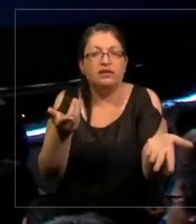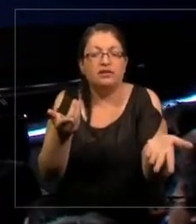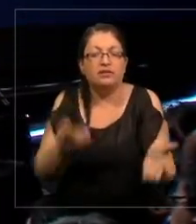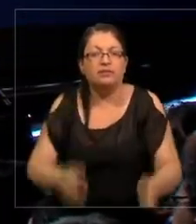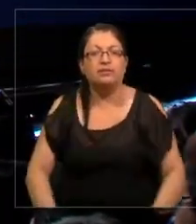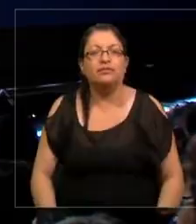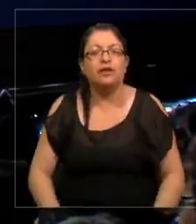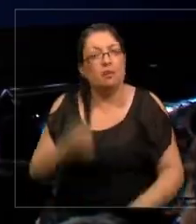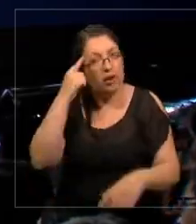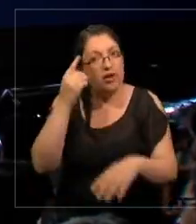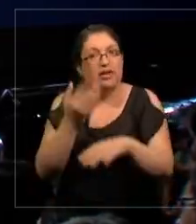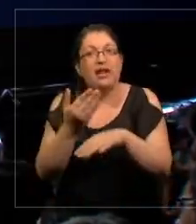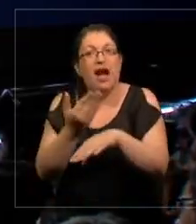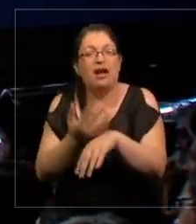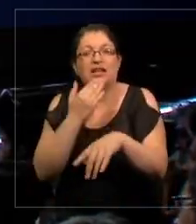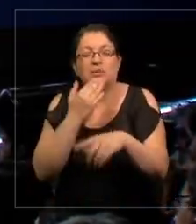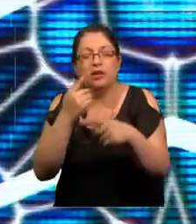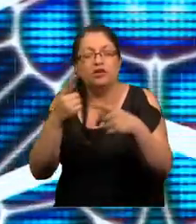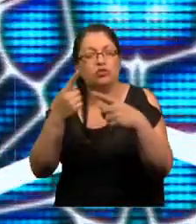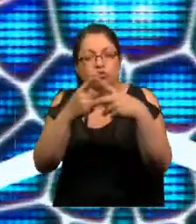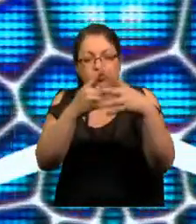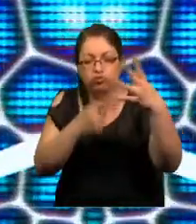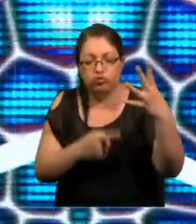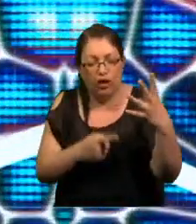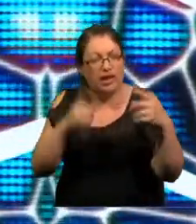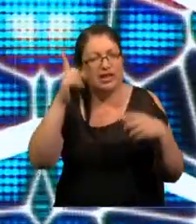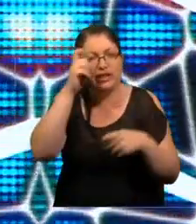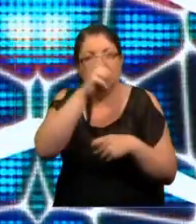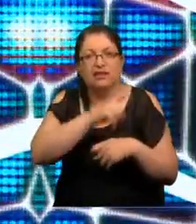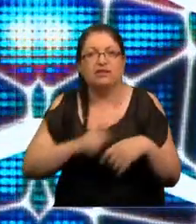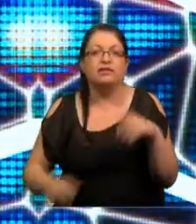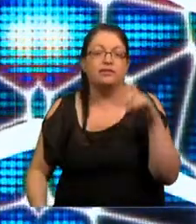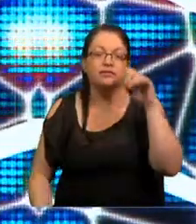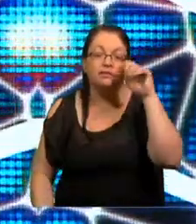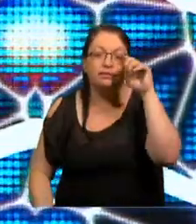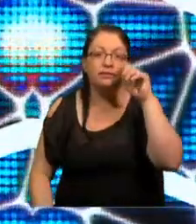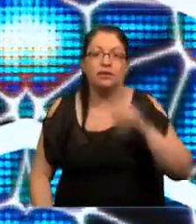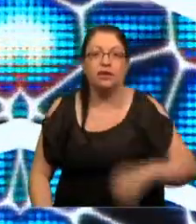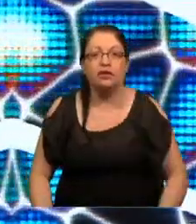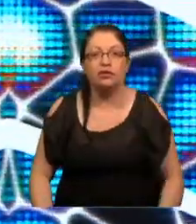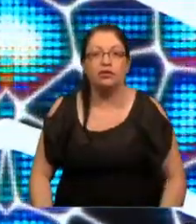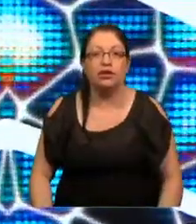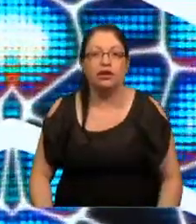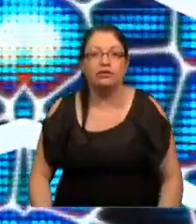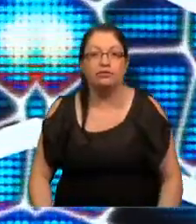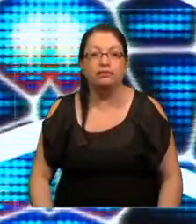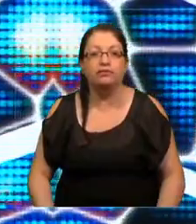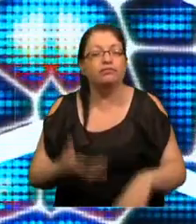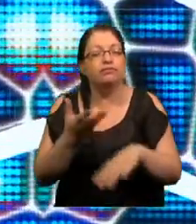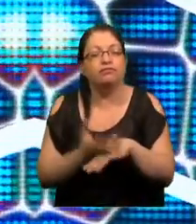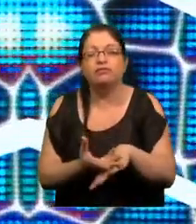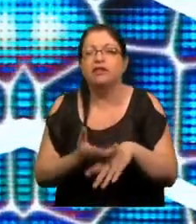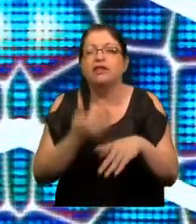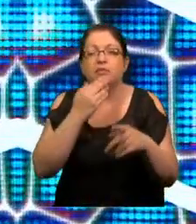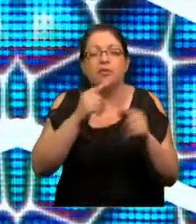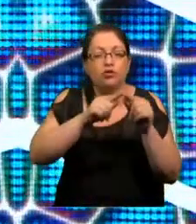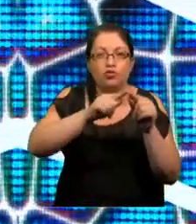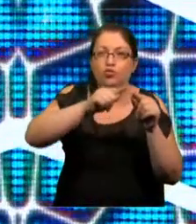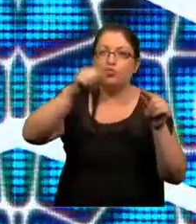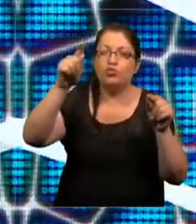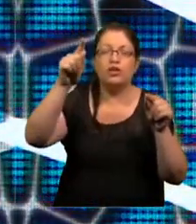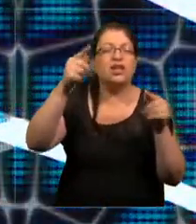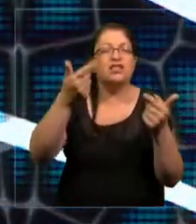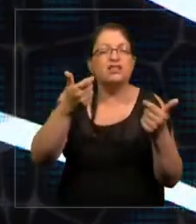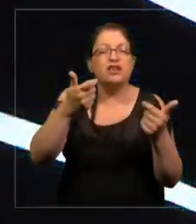compleja. Y los, la pendiente es un múltiplo de un número